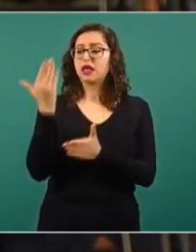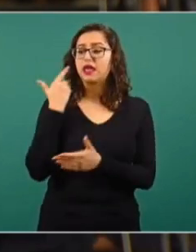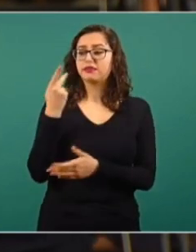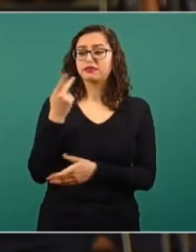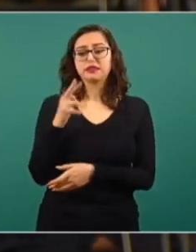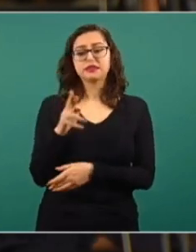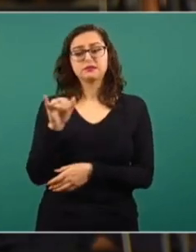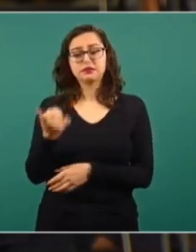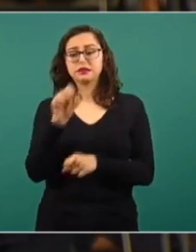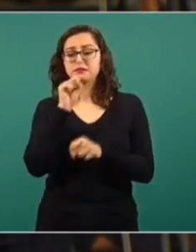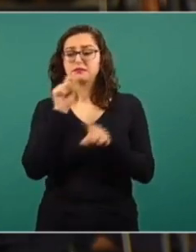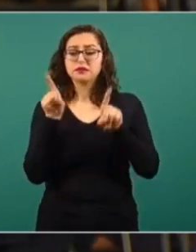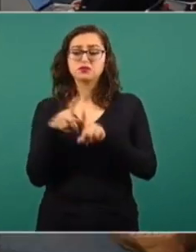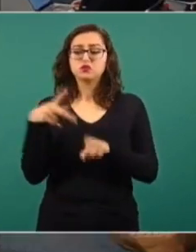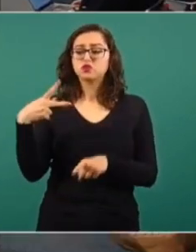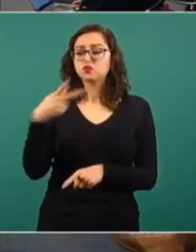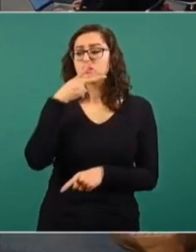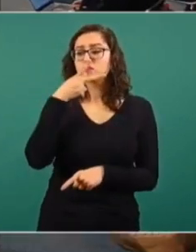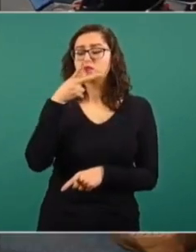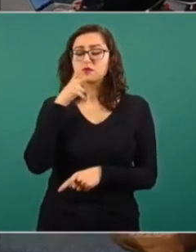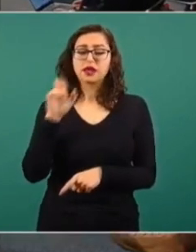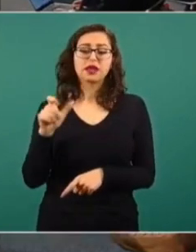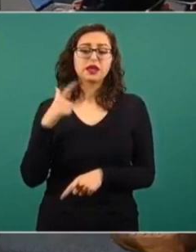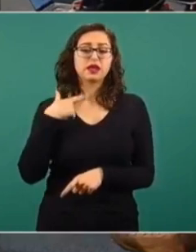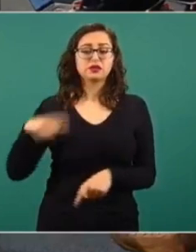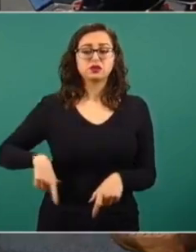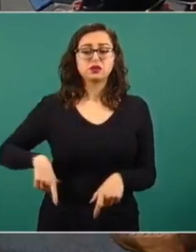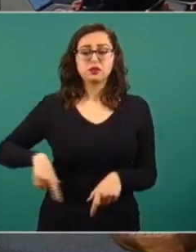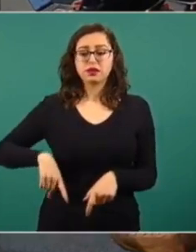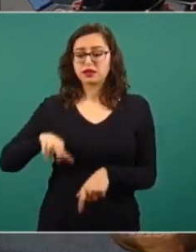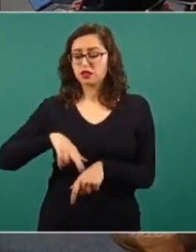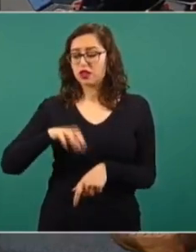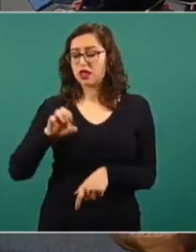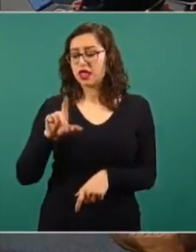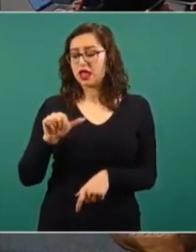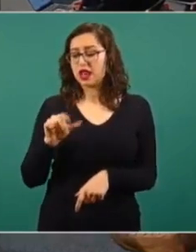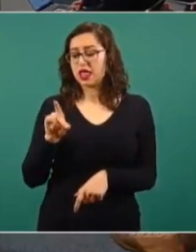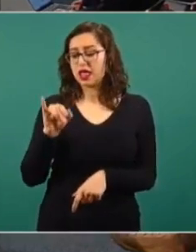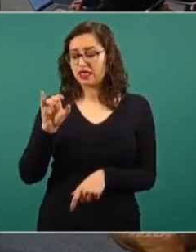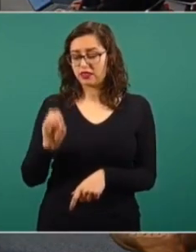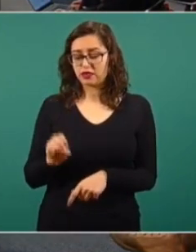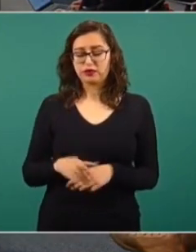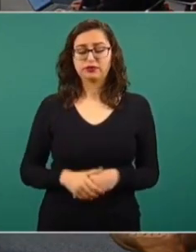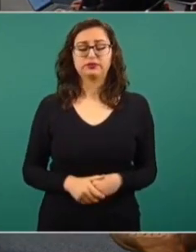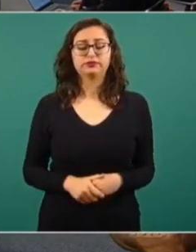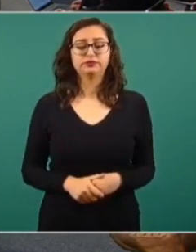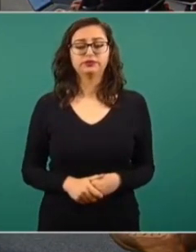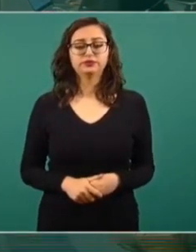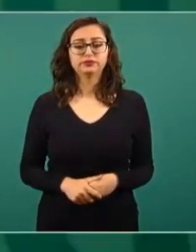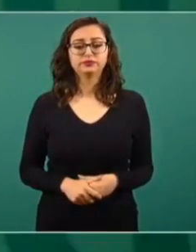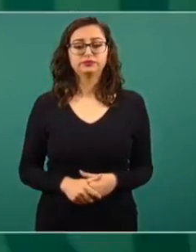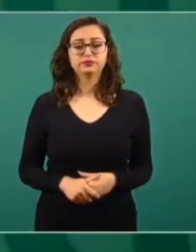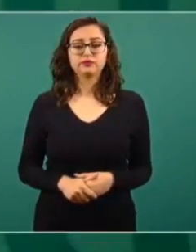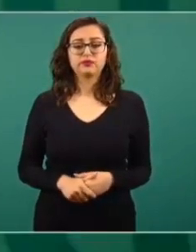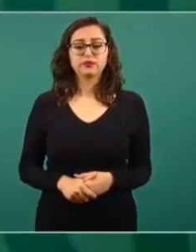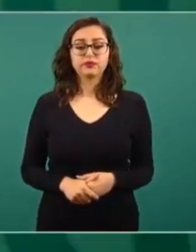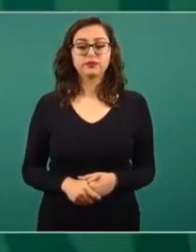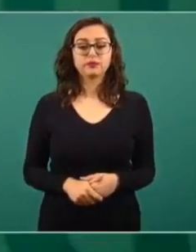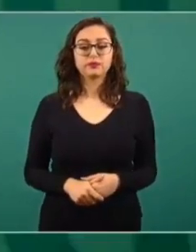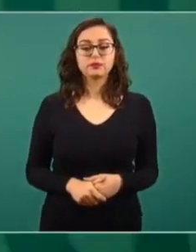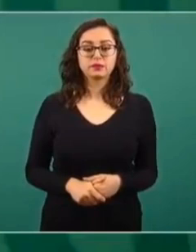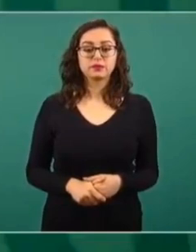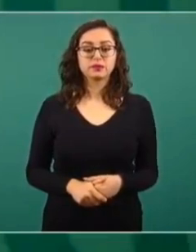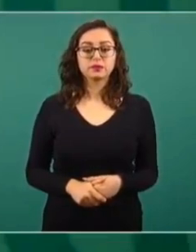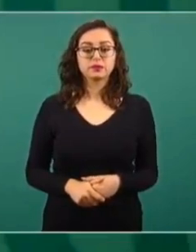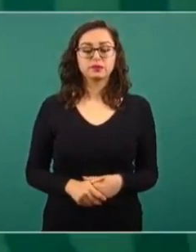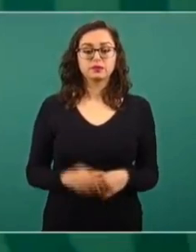exgobernador Eladio Ramírez? Bueno, miren, son dos cosas. Una, estas